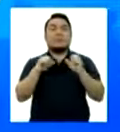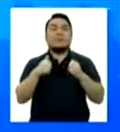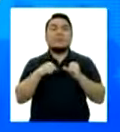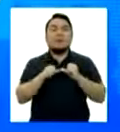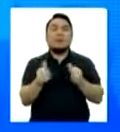vamos a seguir con más.